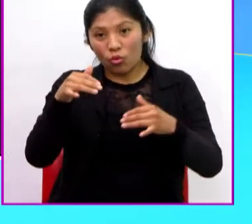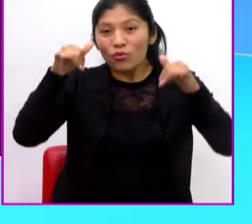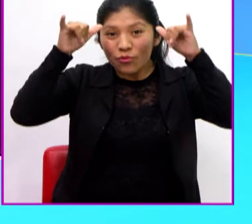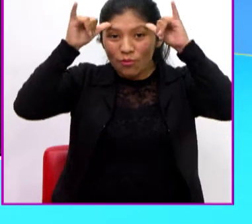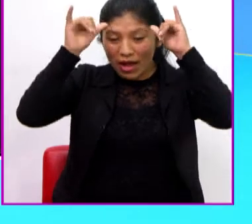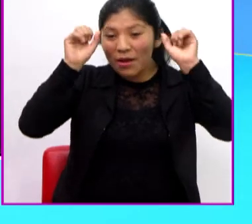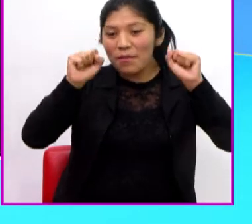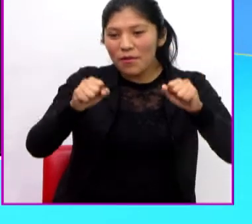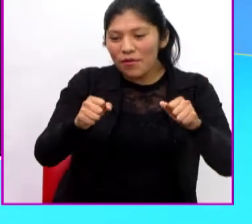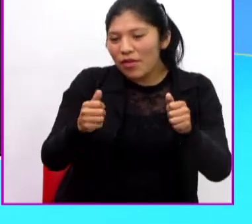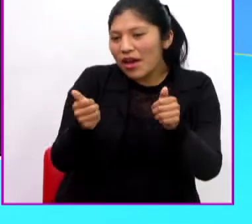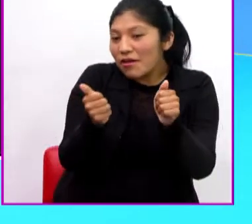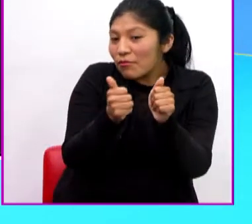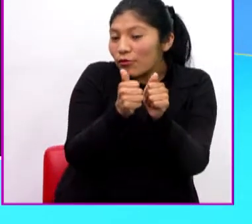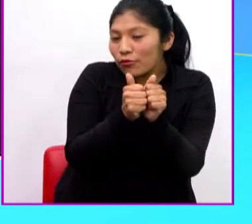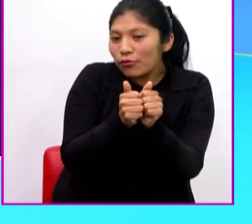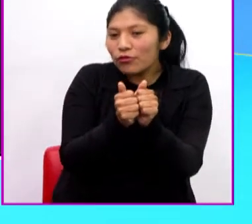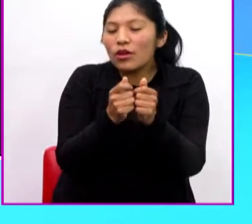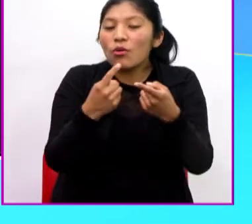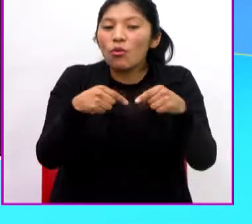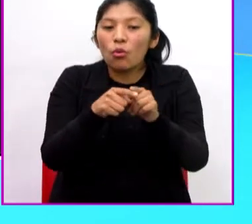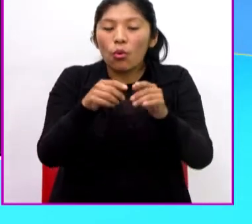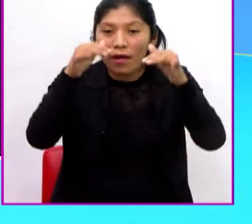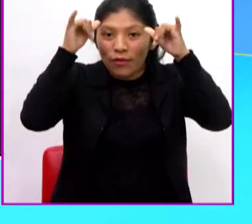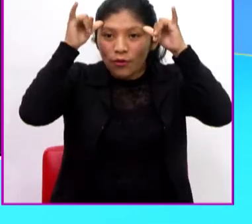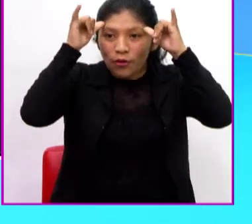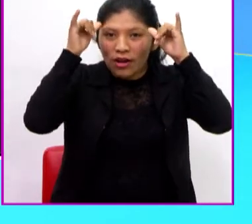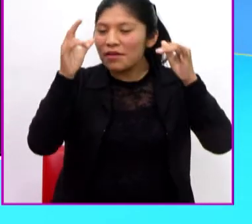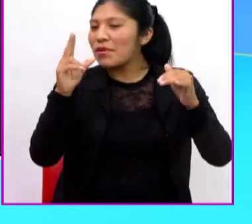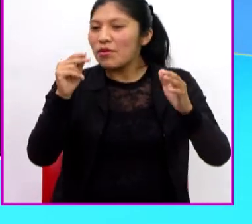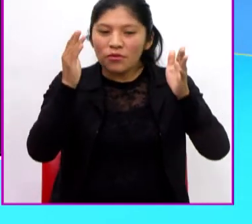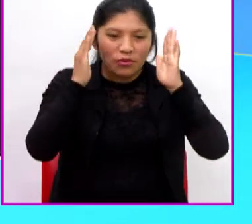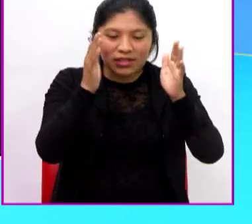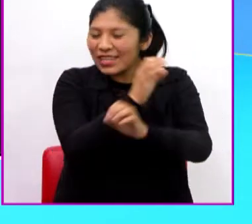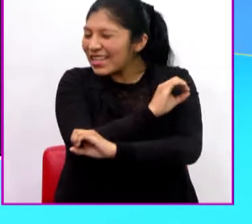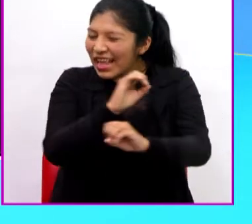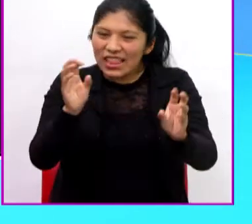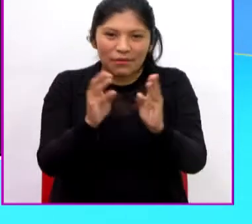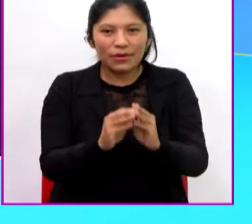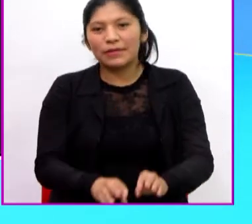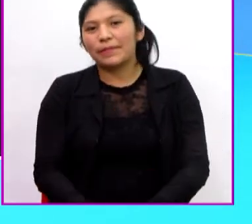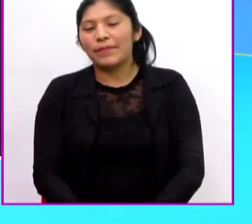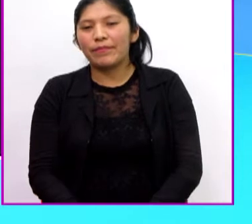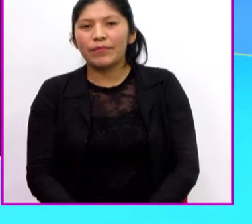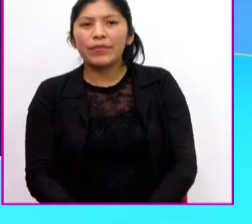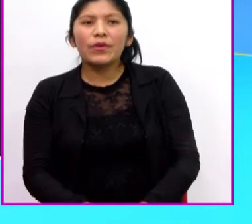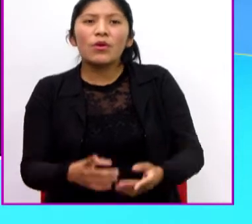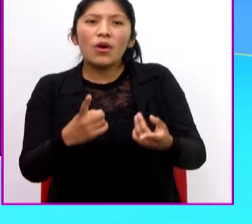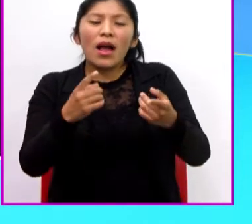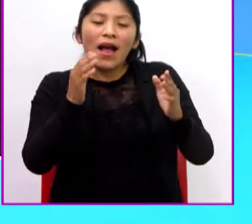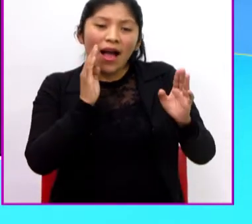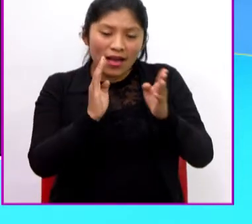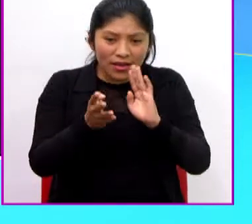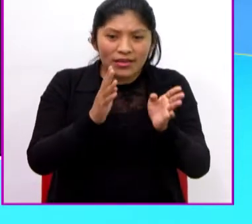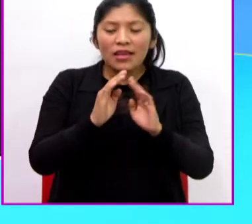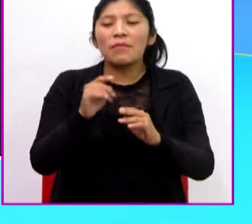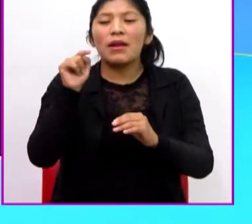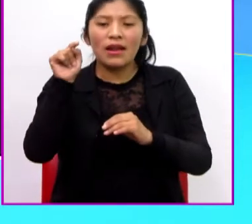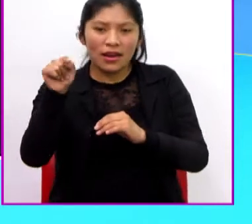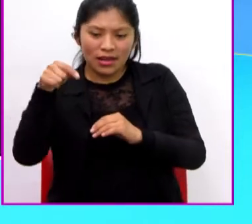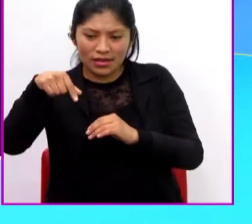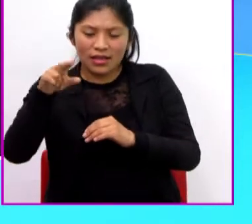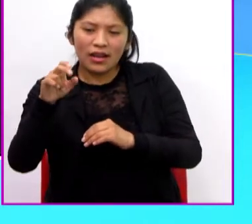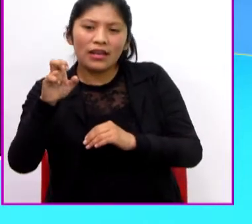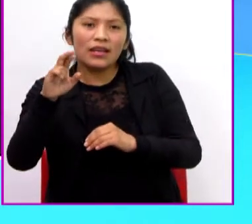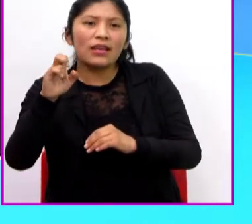Cuando está con las vacas, no hace caso de nada más. Hay que hablarle a la señora propietaria de la